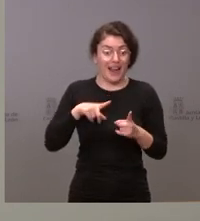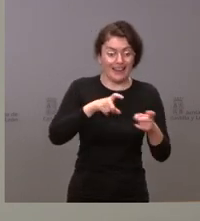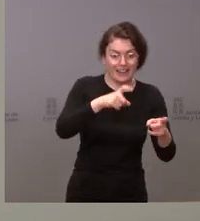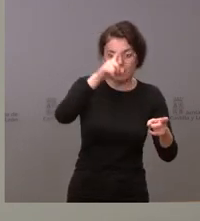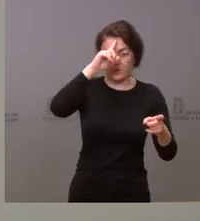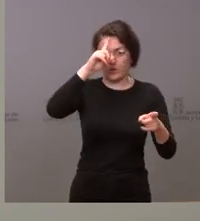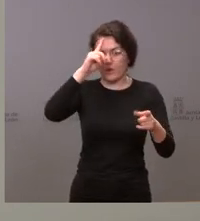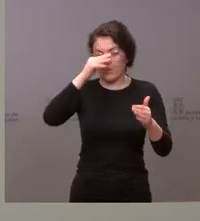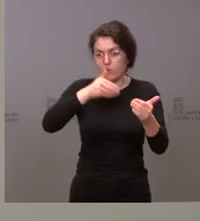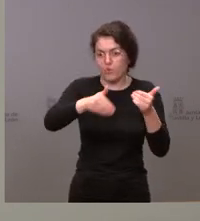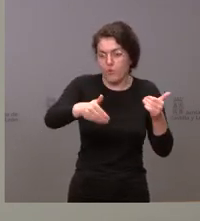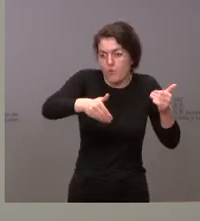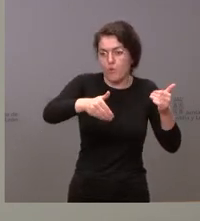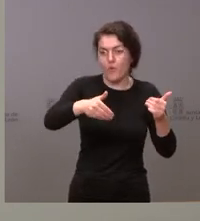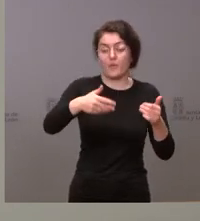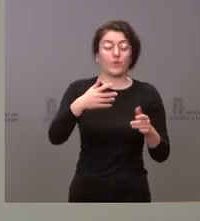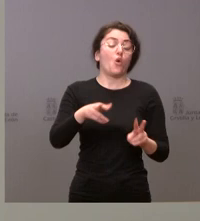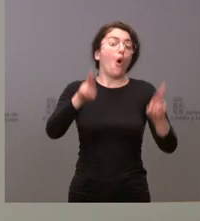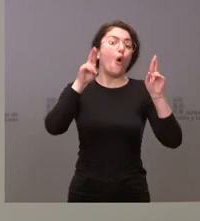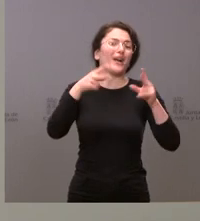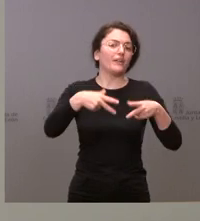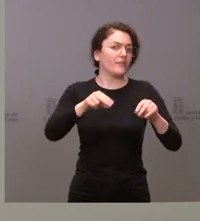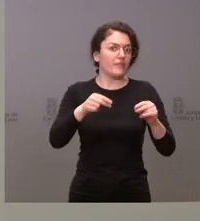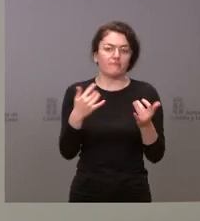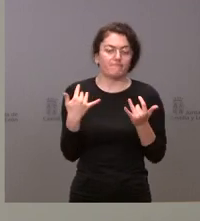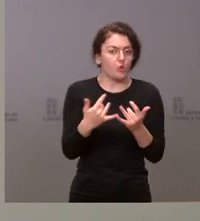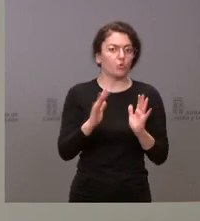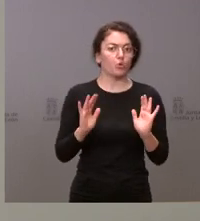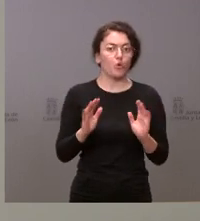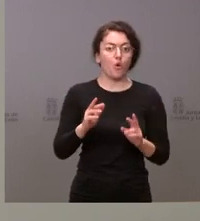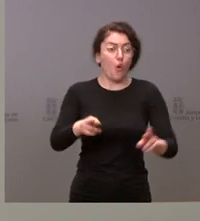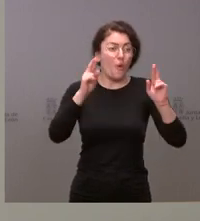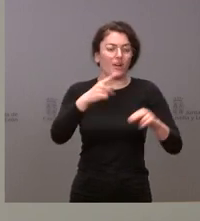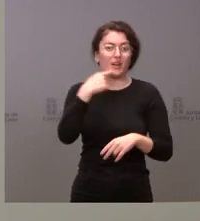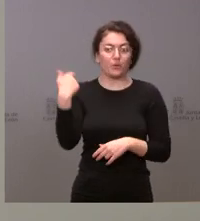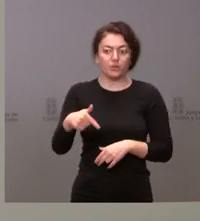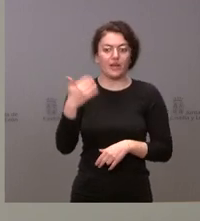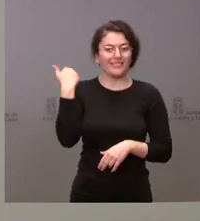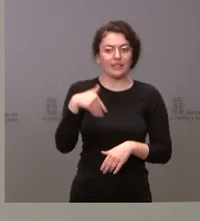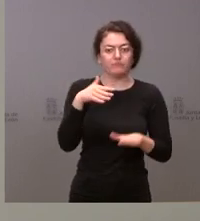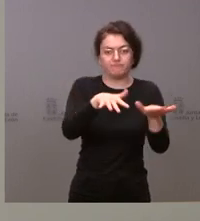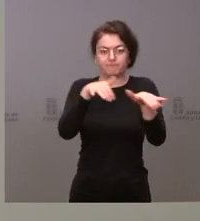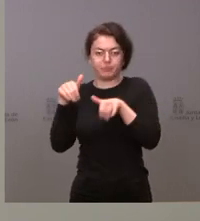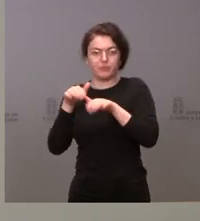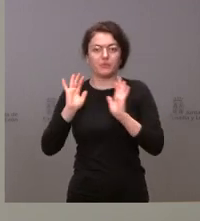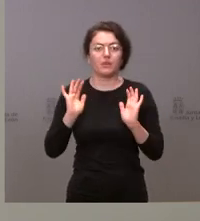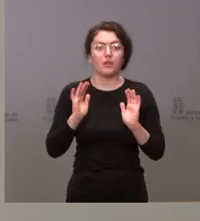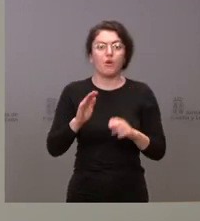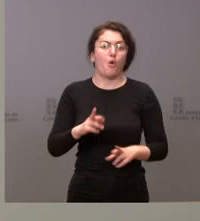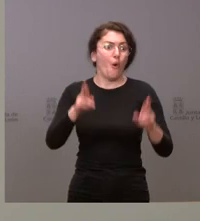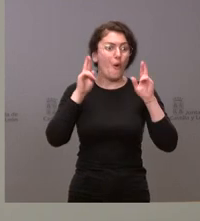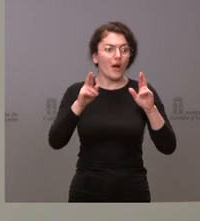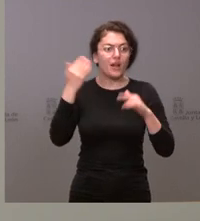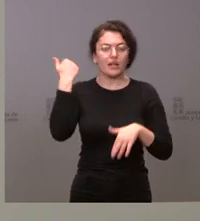Ojalá acabe cuanto antes, ojalá Rusia decida retirar sus tropas y ojalá pueda